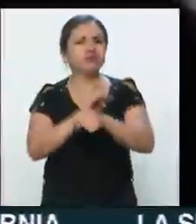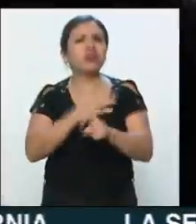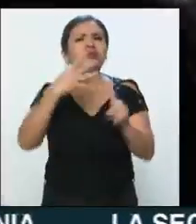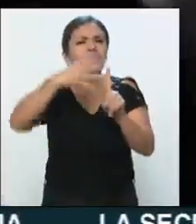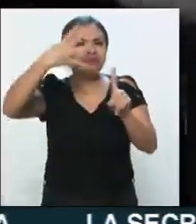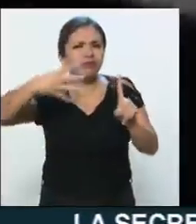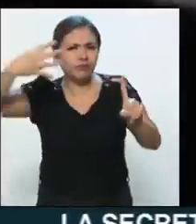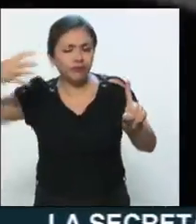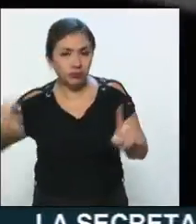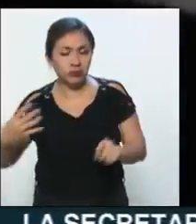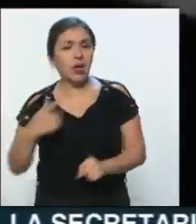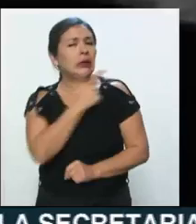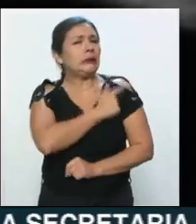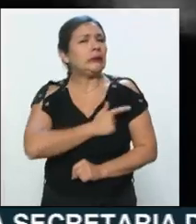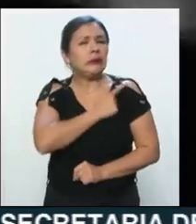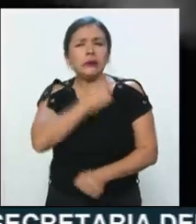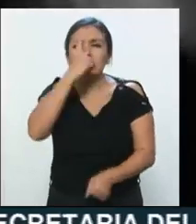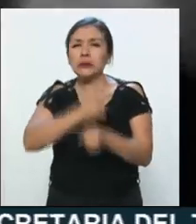Amante de los gatos.